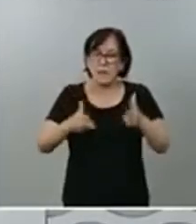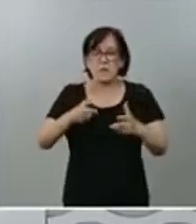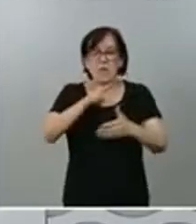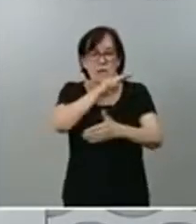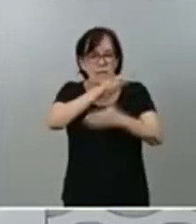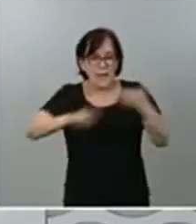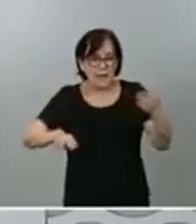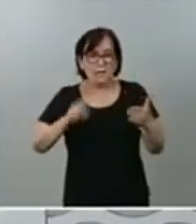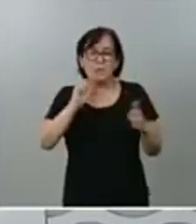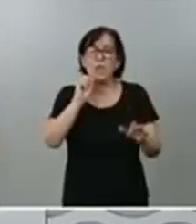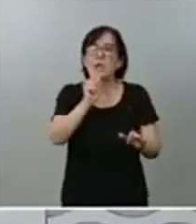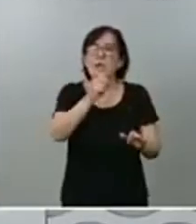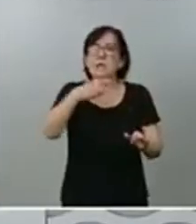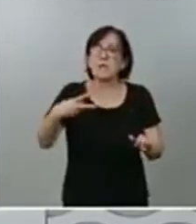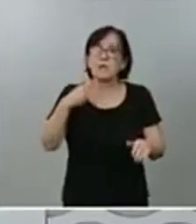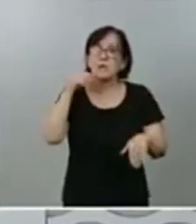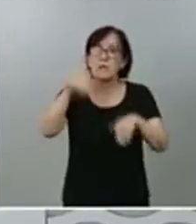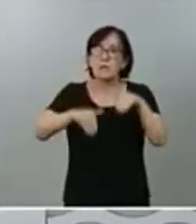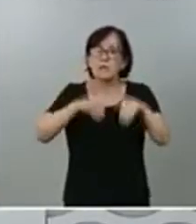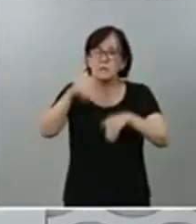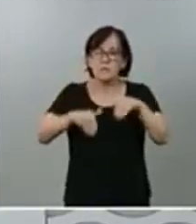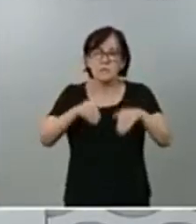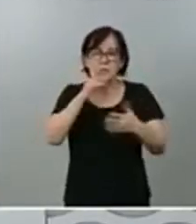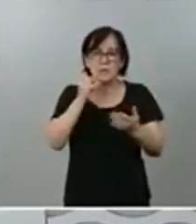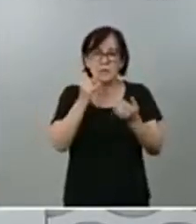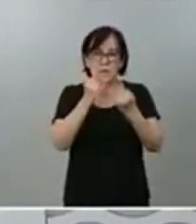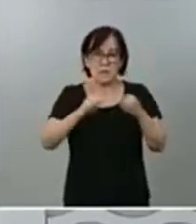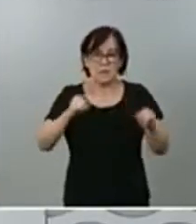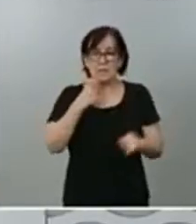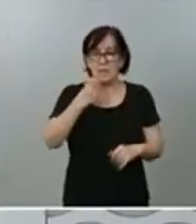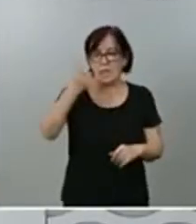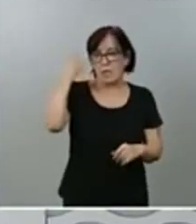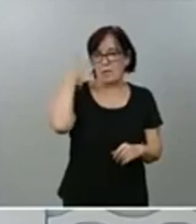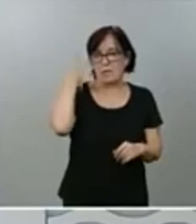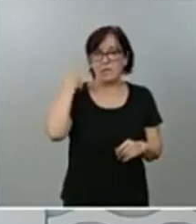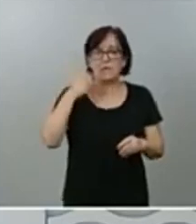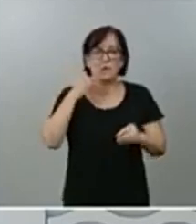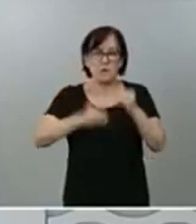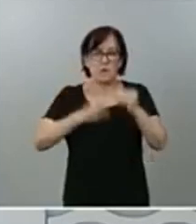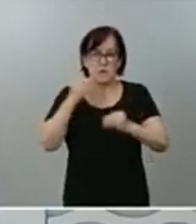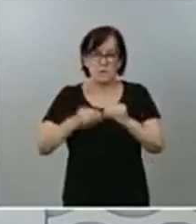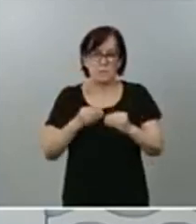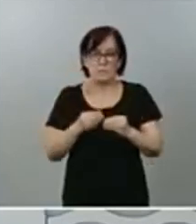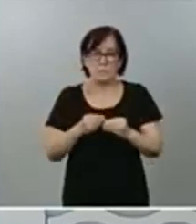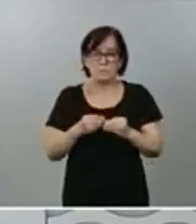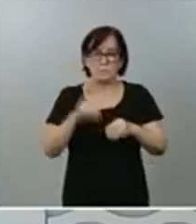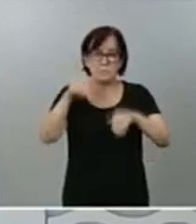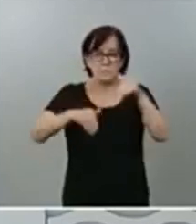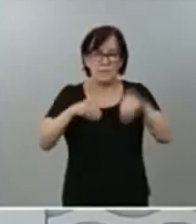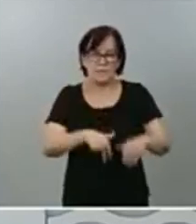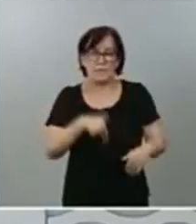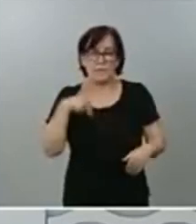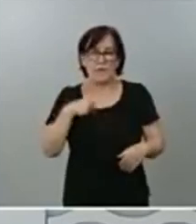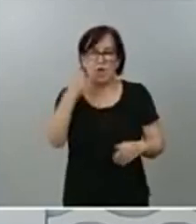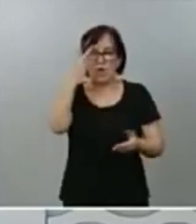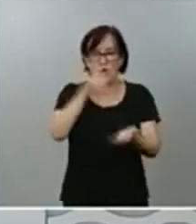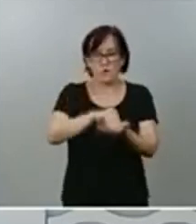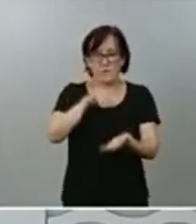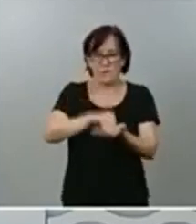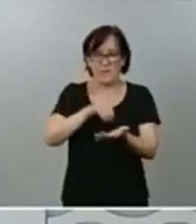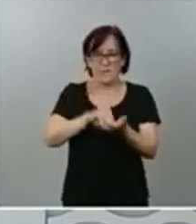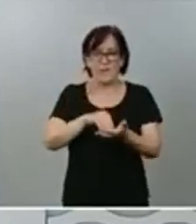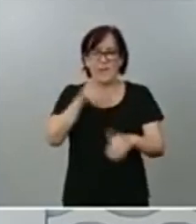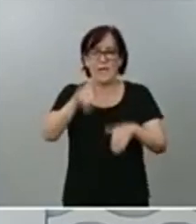resultados de las elecciones que se celebraron el año pasado, cuando se trataron elecciones generales en dos ocasiones y elecciones